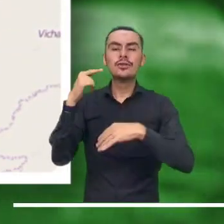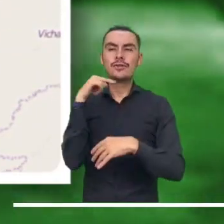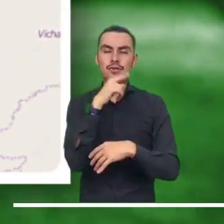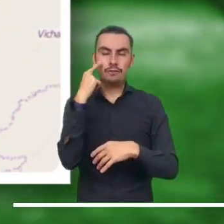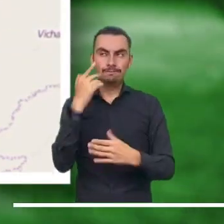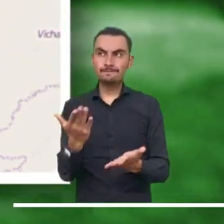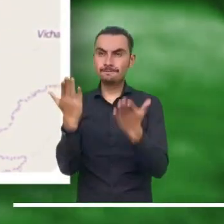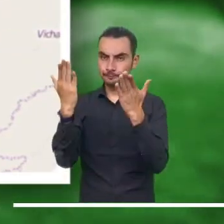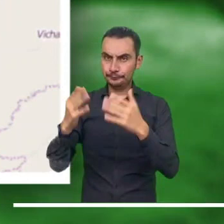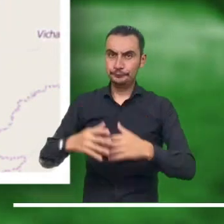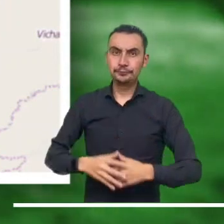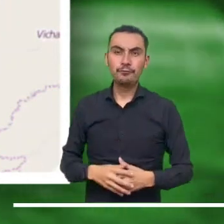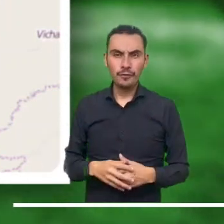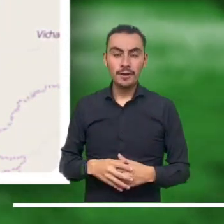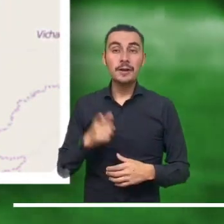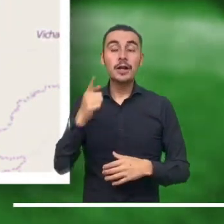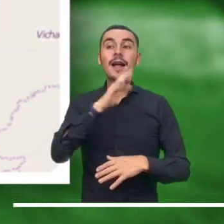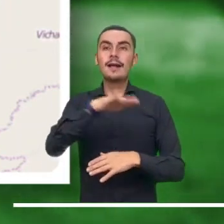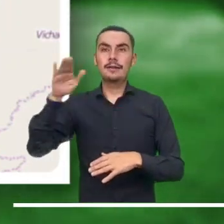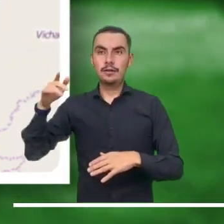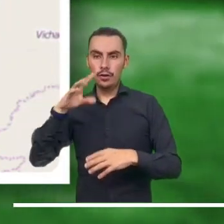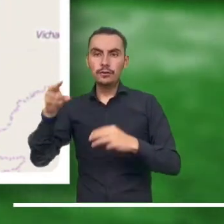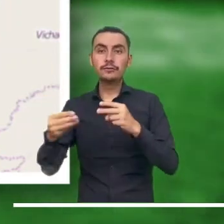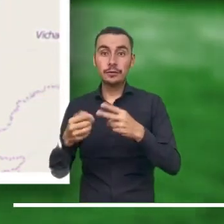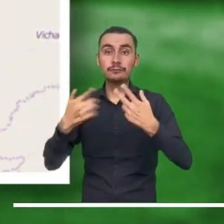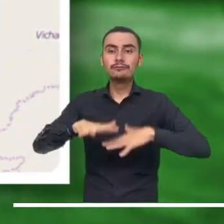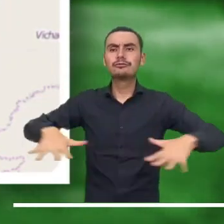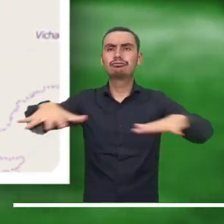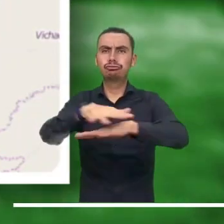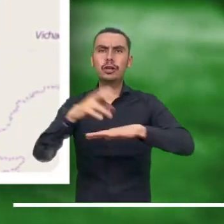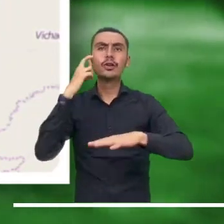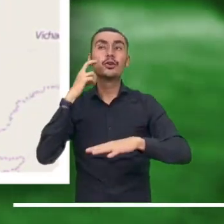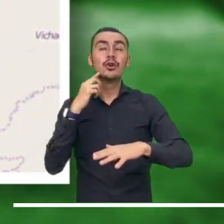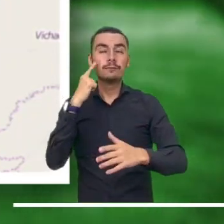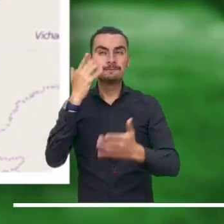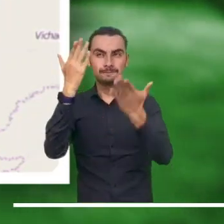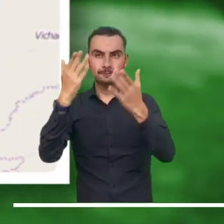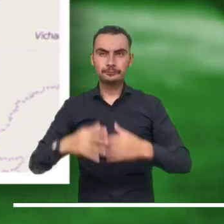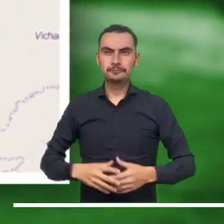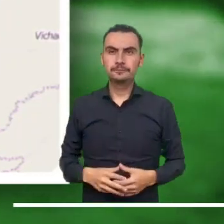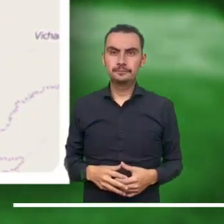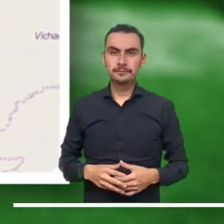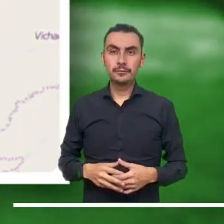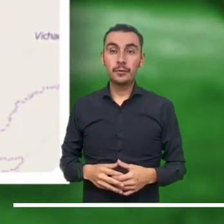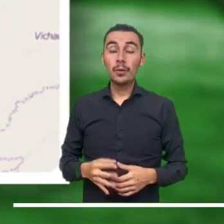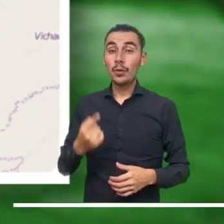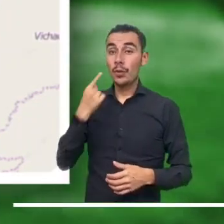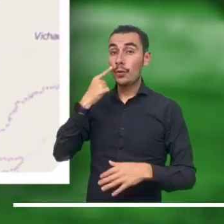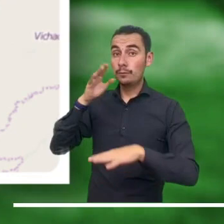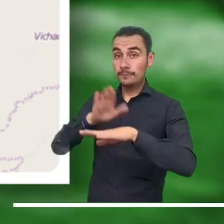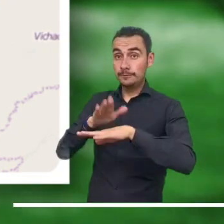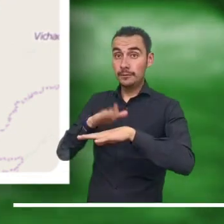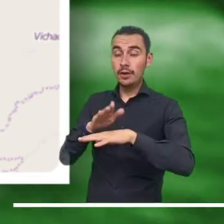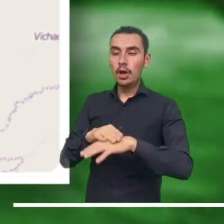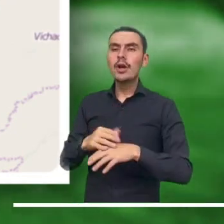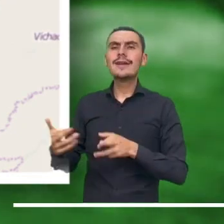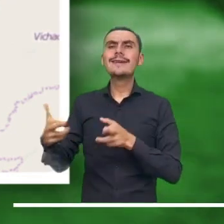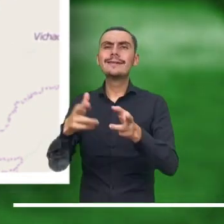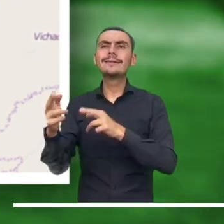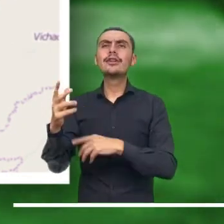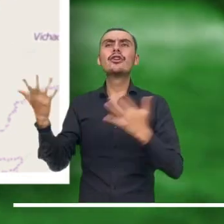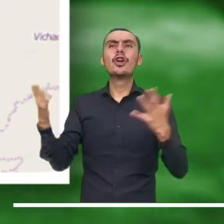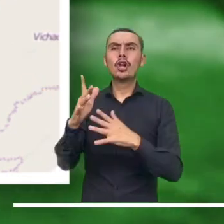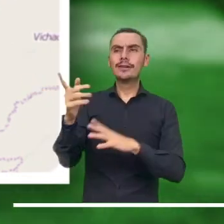alerta por probabilidad de crecientes súbitas en la cuenca baja del río Cesar, especialmente en la quebrada La Floresta.